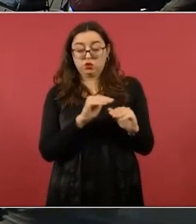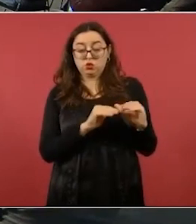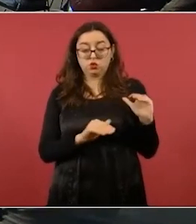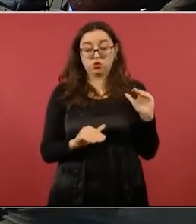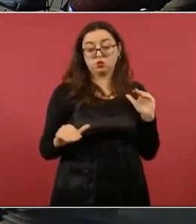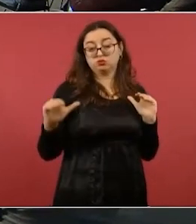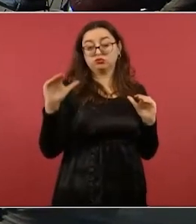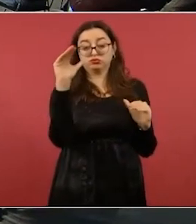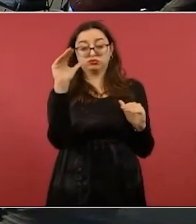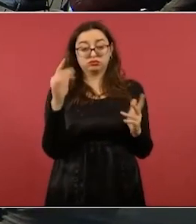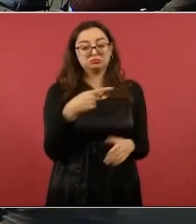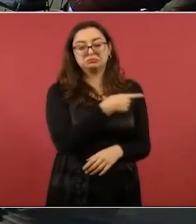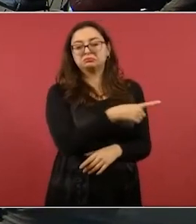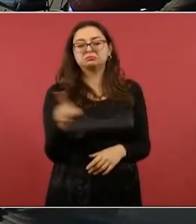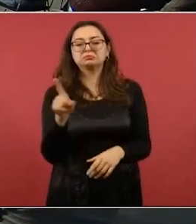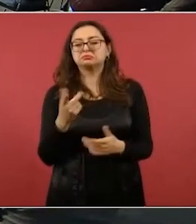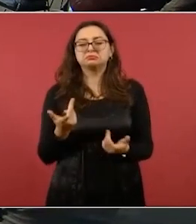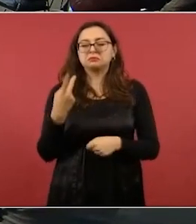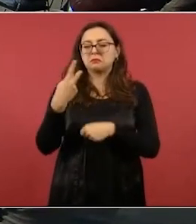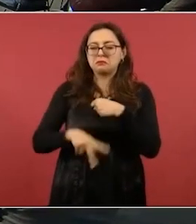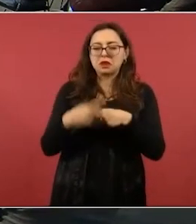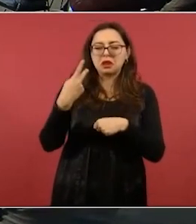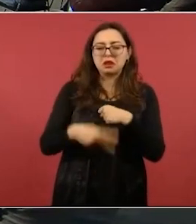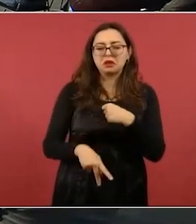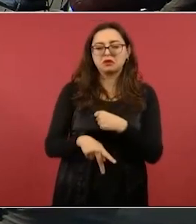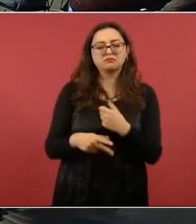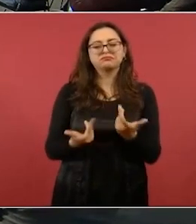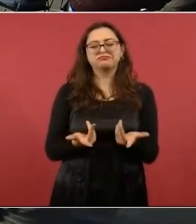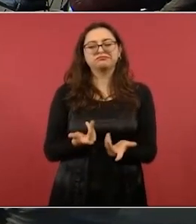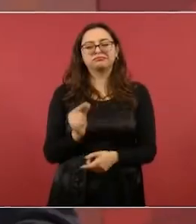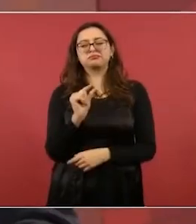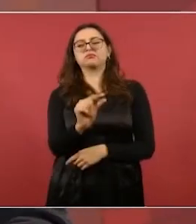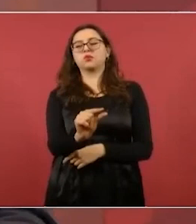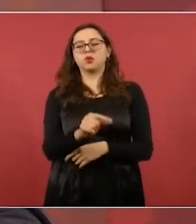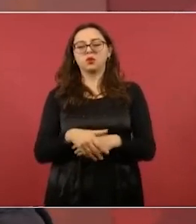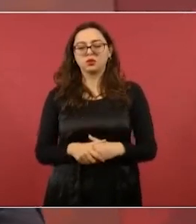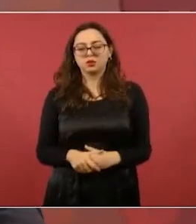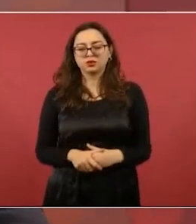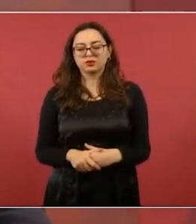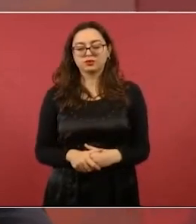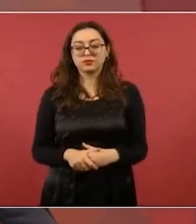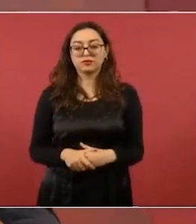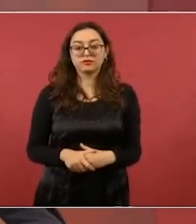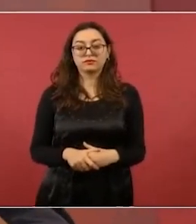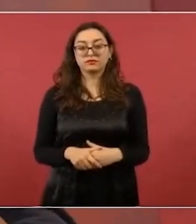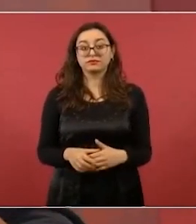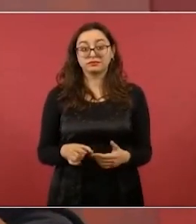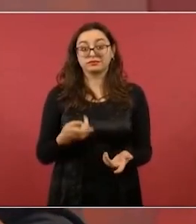son más blancos para desestabilizar porque son famosos